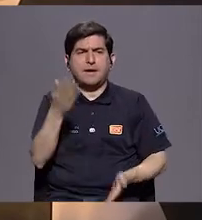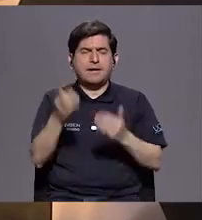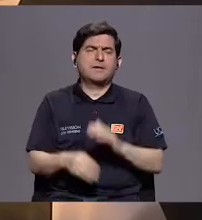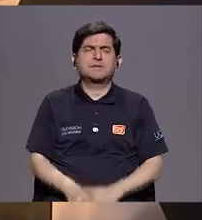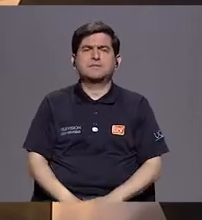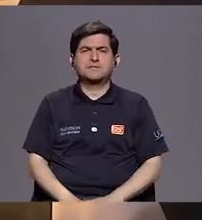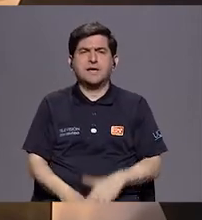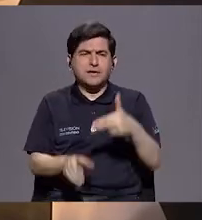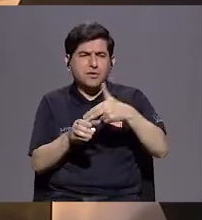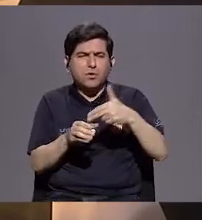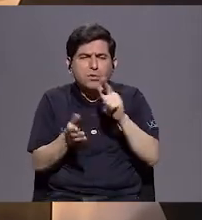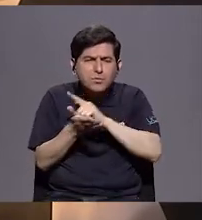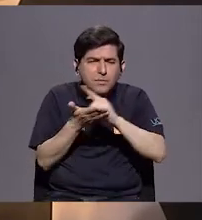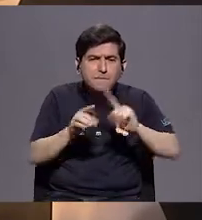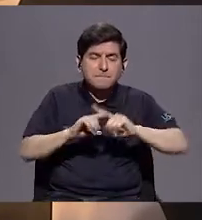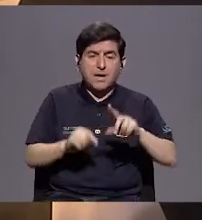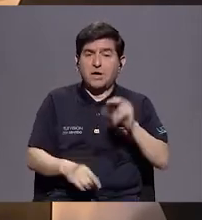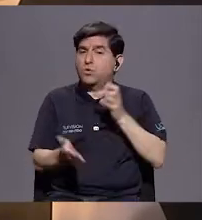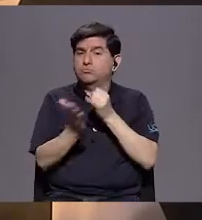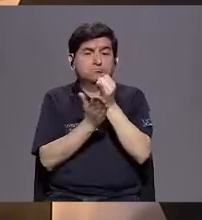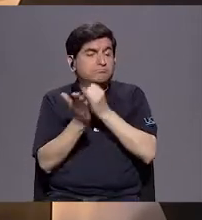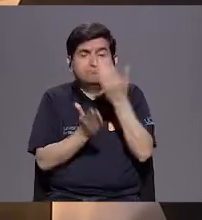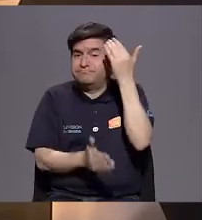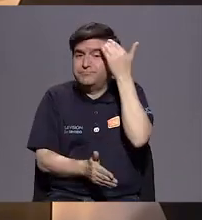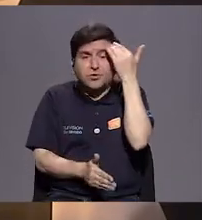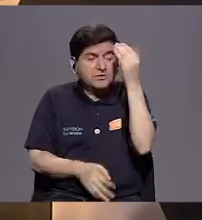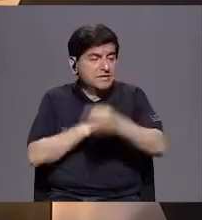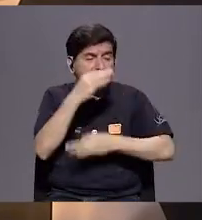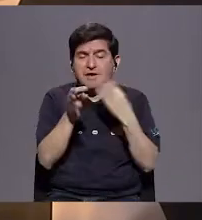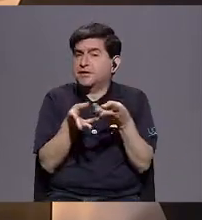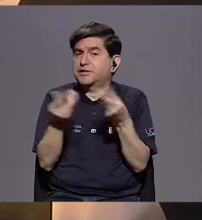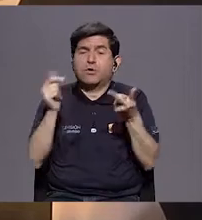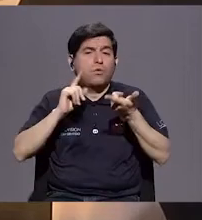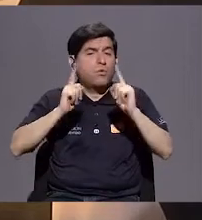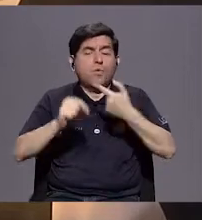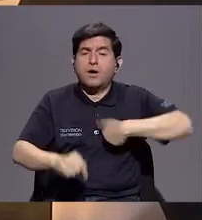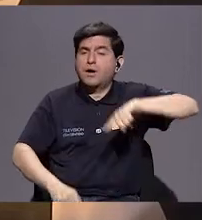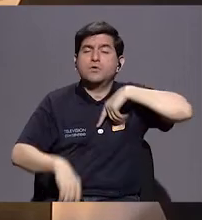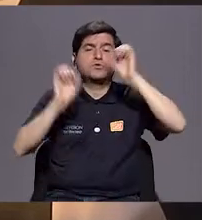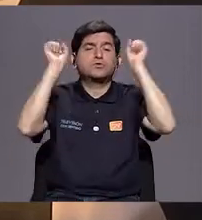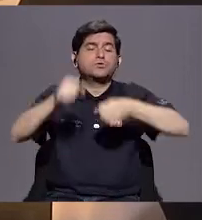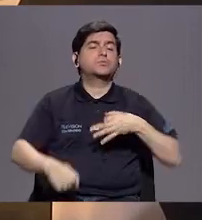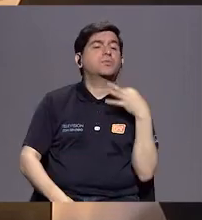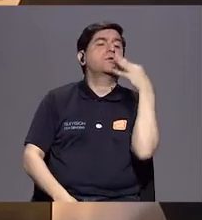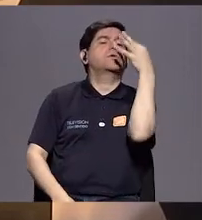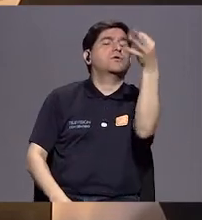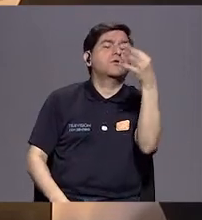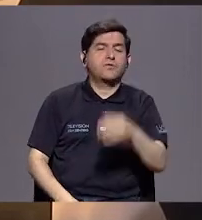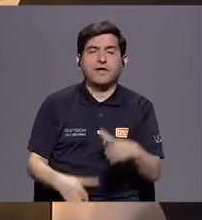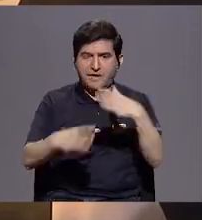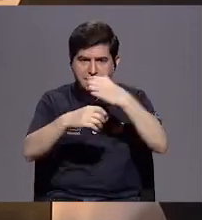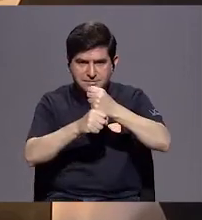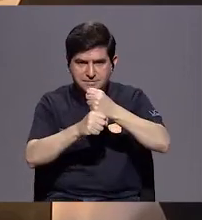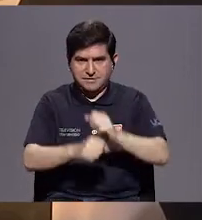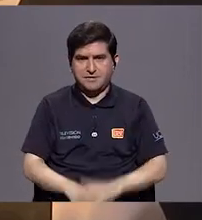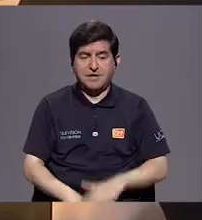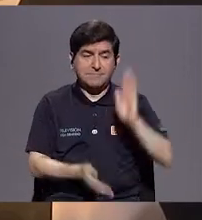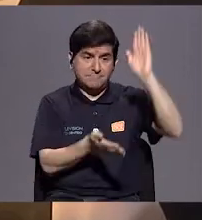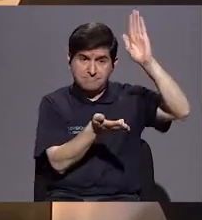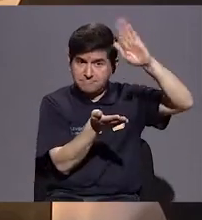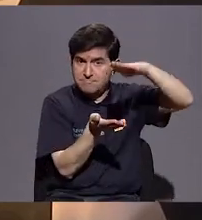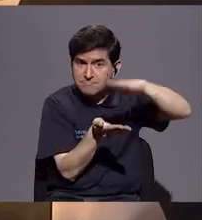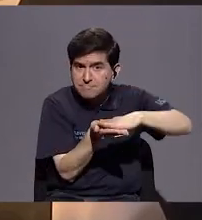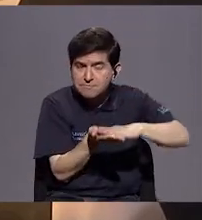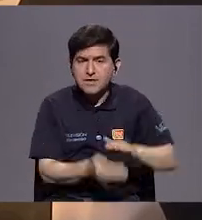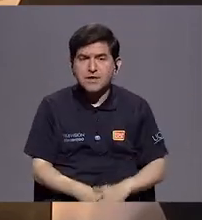más limpios, pero igual, si no vamos a hacer la investigación, no sabremos qué tipo de soluciones podríamos eventualmente generar que disminuya